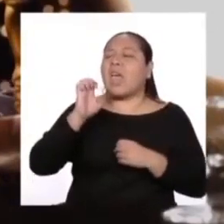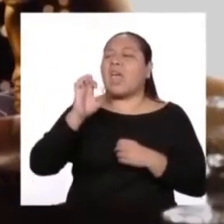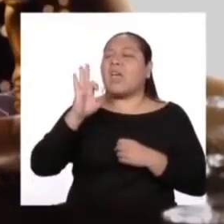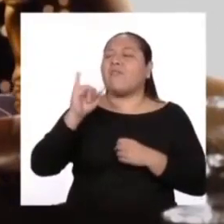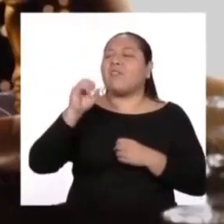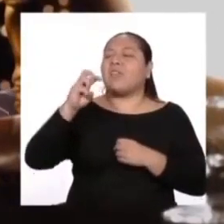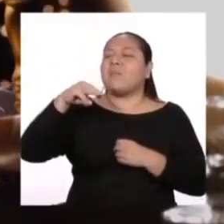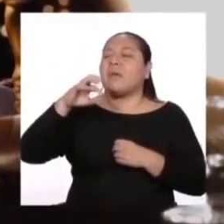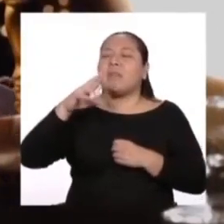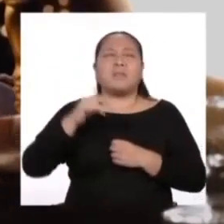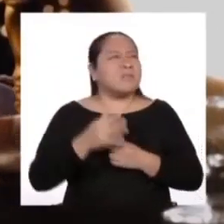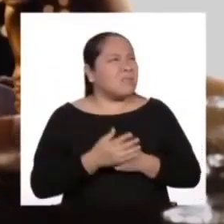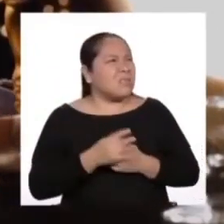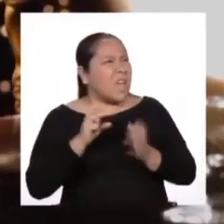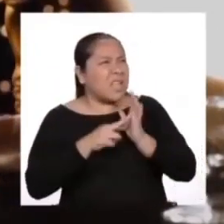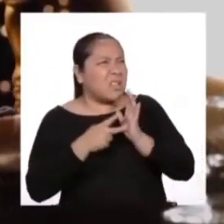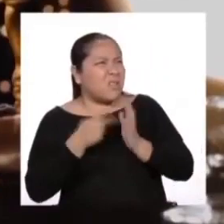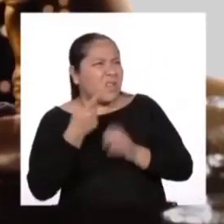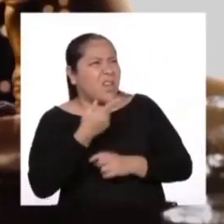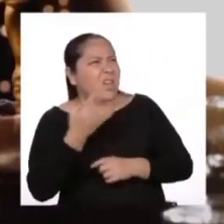¿Qué significa efímera?